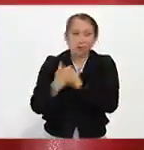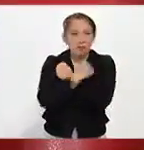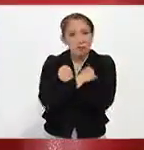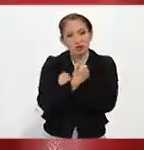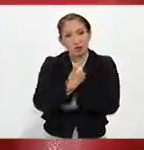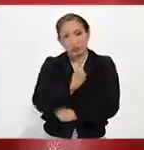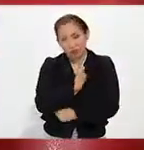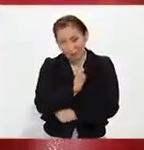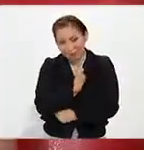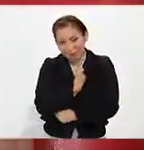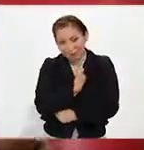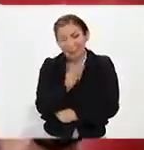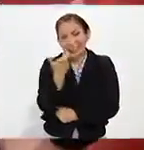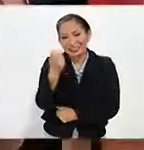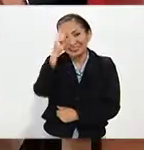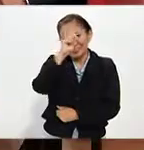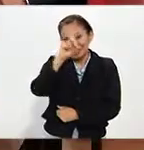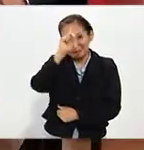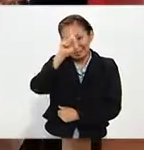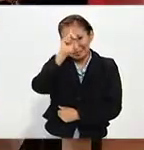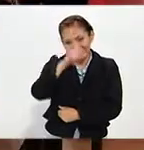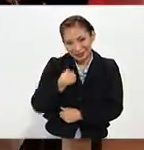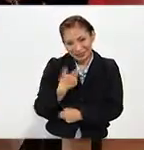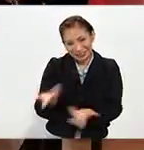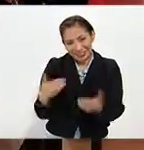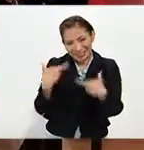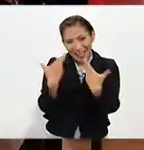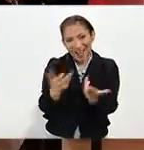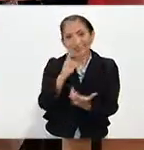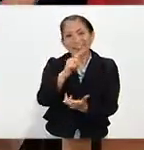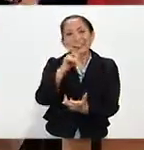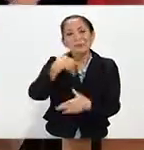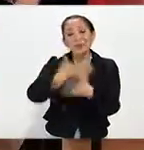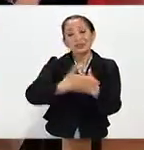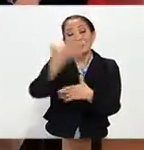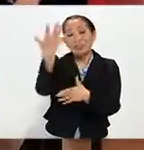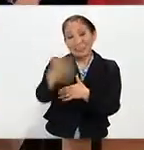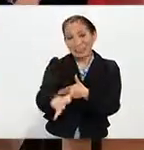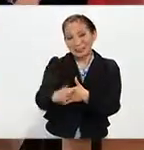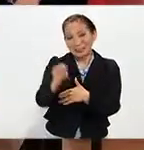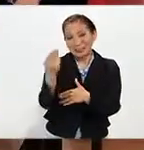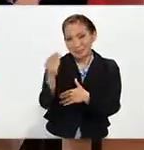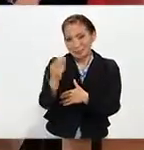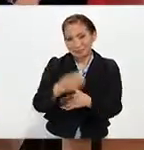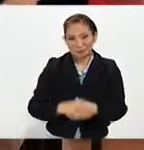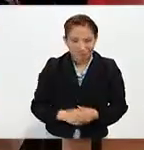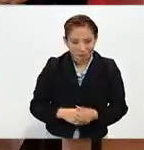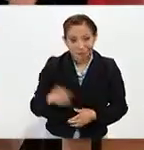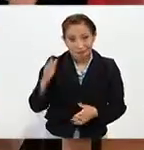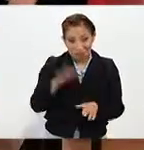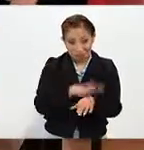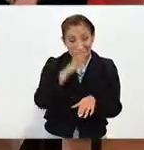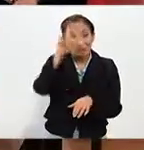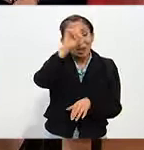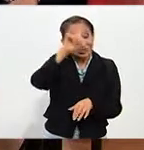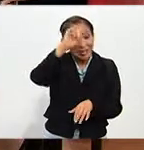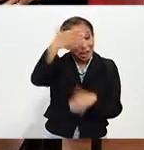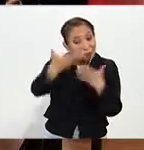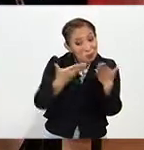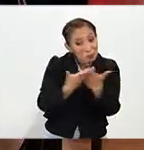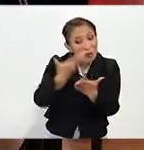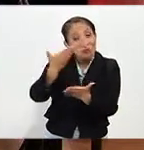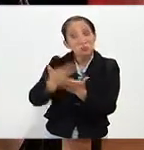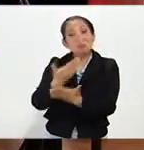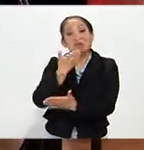tú sola. Así que esos son los mejores tips y regalos digitales para este próximo Día de las Madres. Consejos, excelentes propuestas